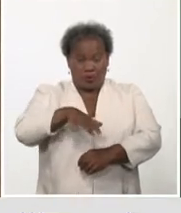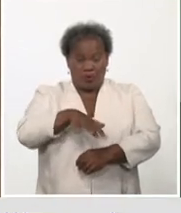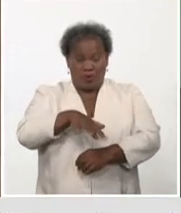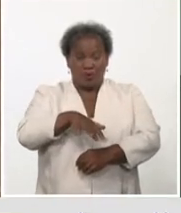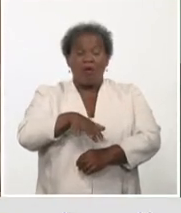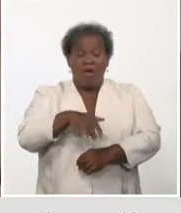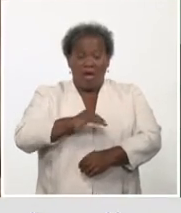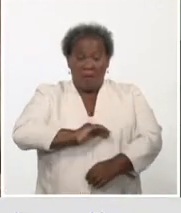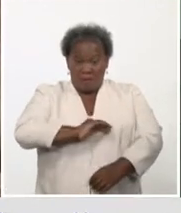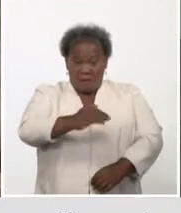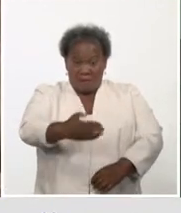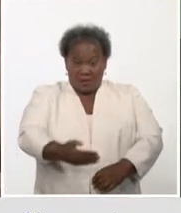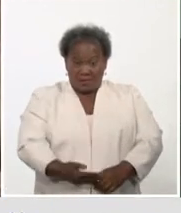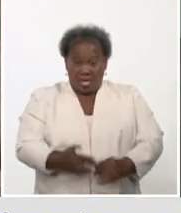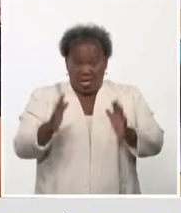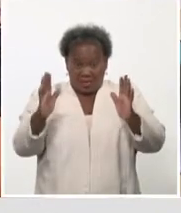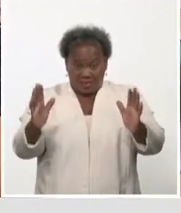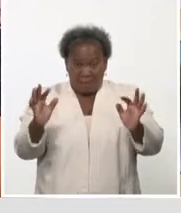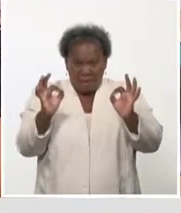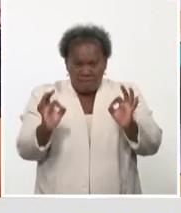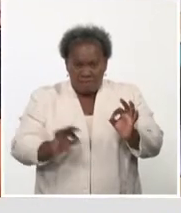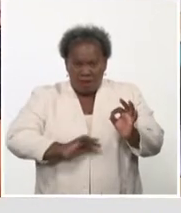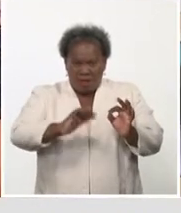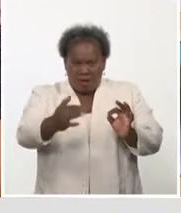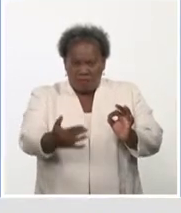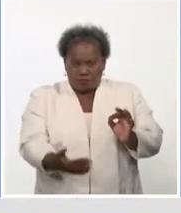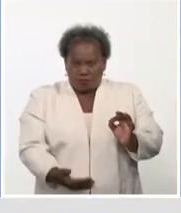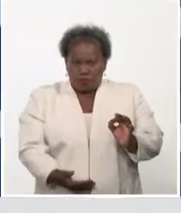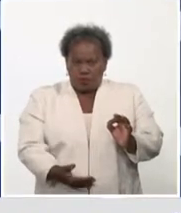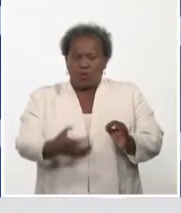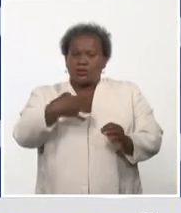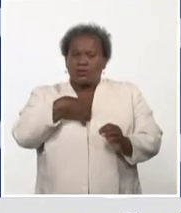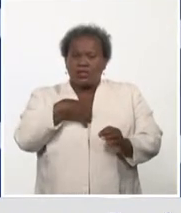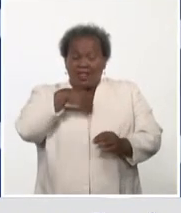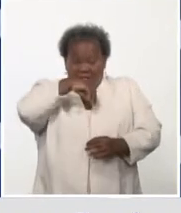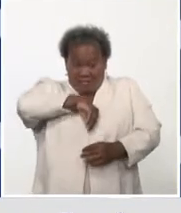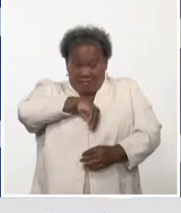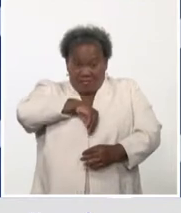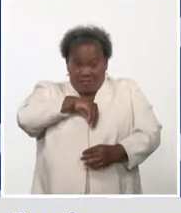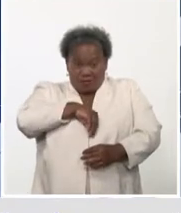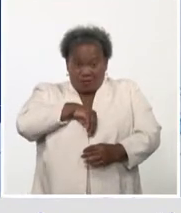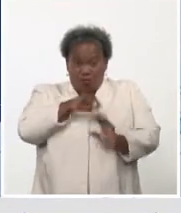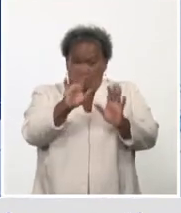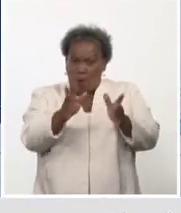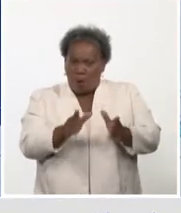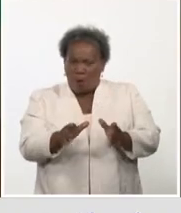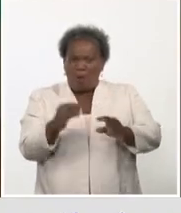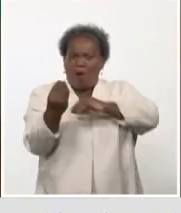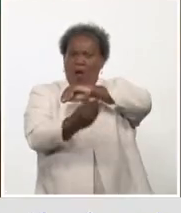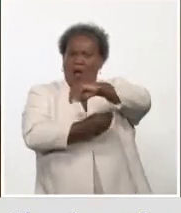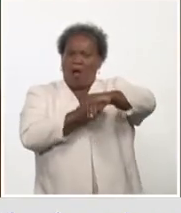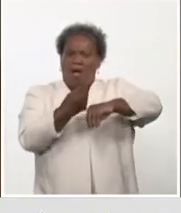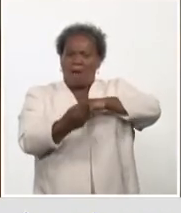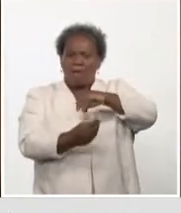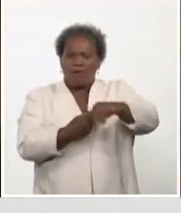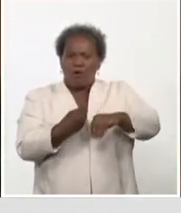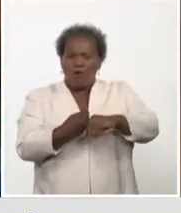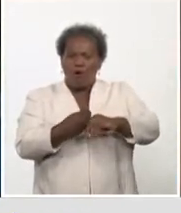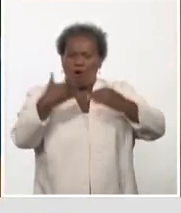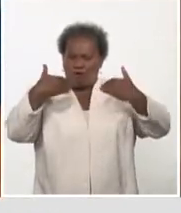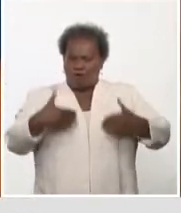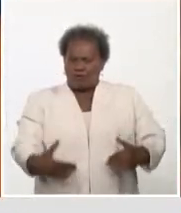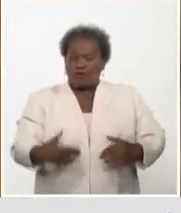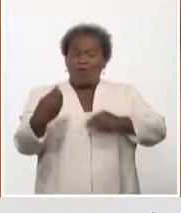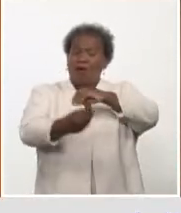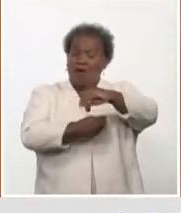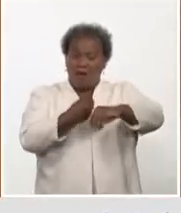esta etapa de la vida tiene cambios en su anatomía, en su fisiología, que la hacen más susceptible